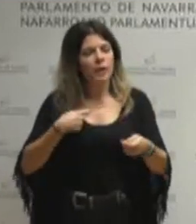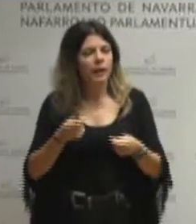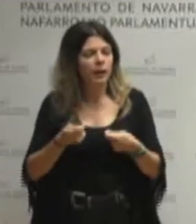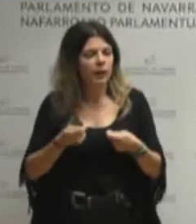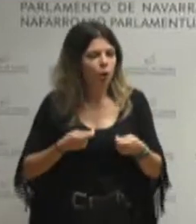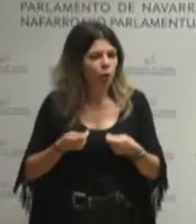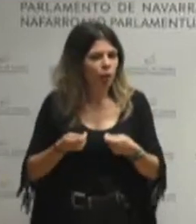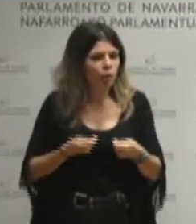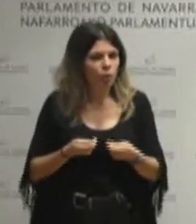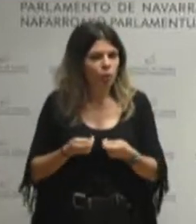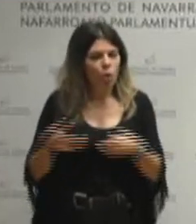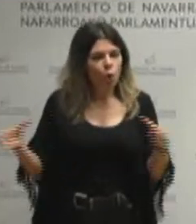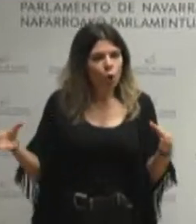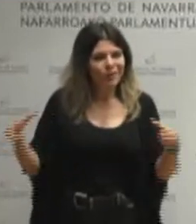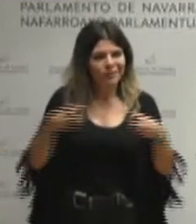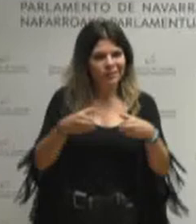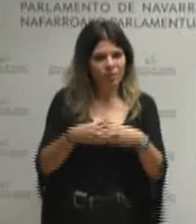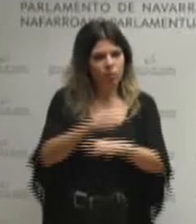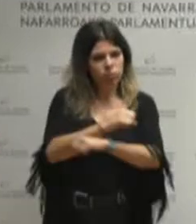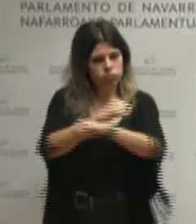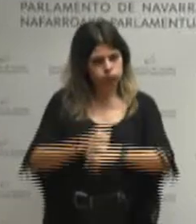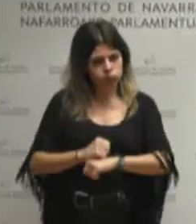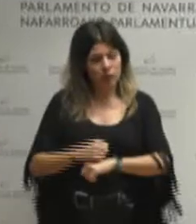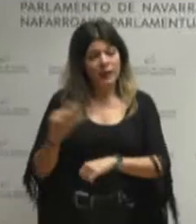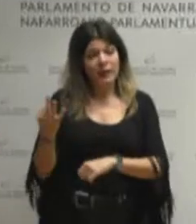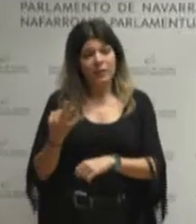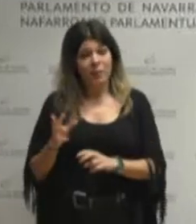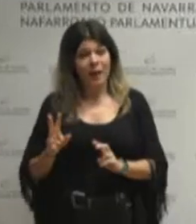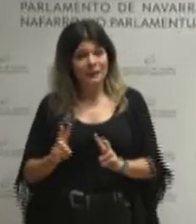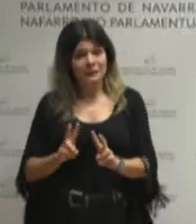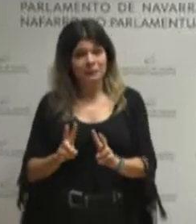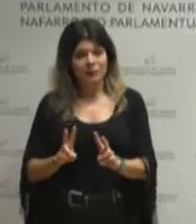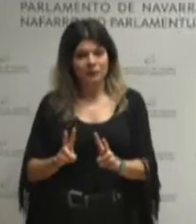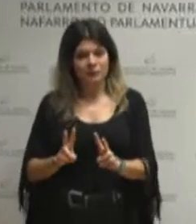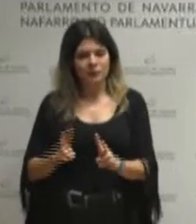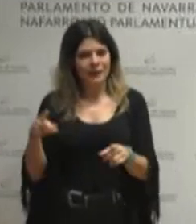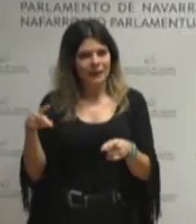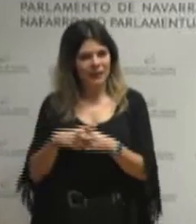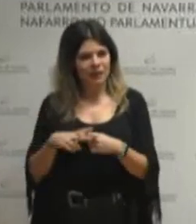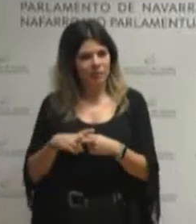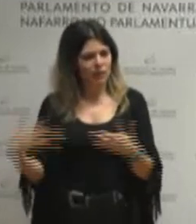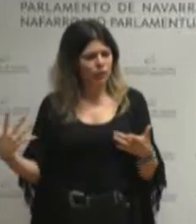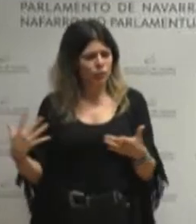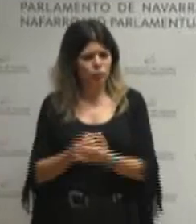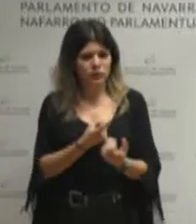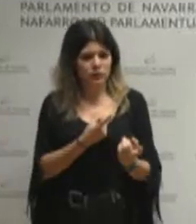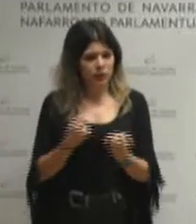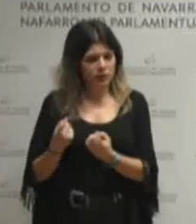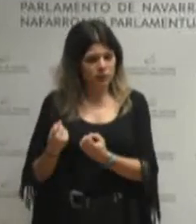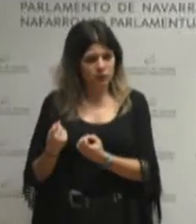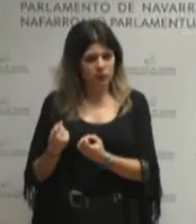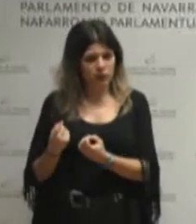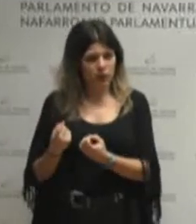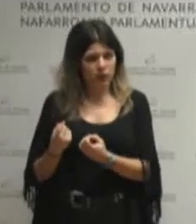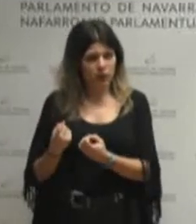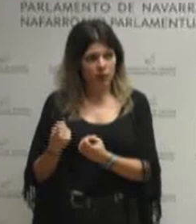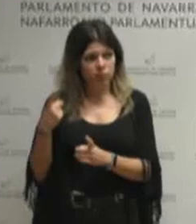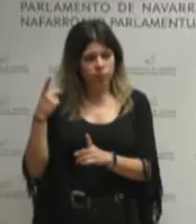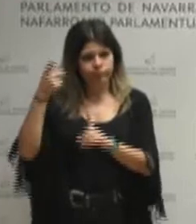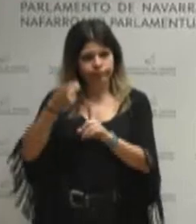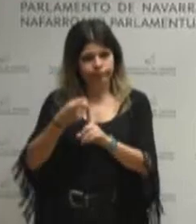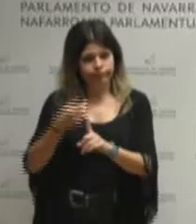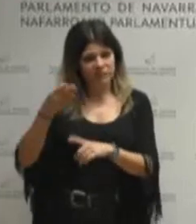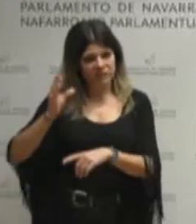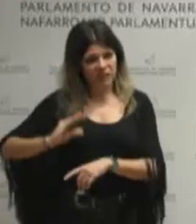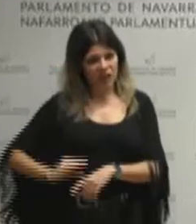colectiva y necesitamos activar y disponer de todas las herramientas que necesitemos para garantizar unos